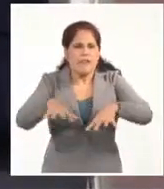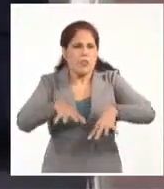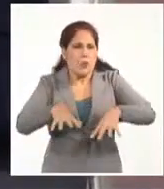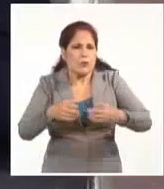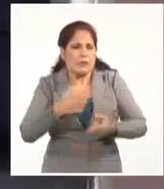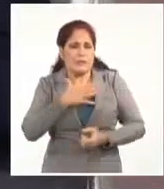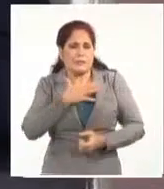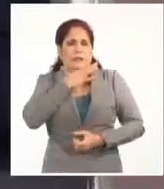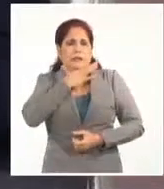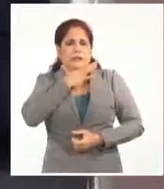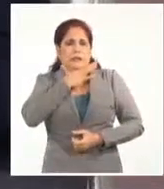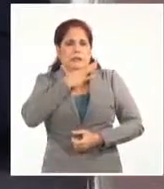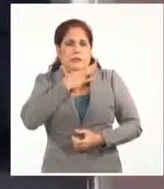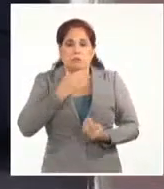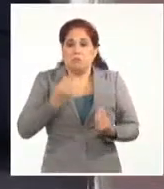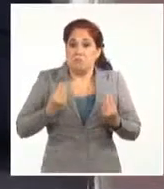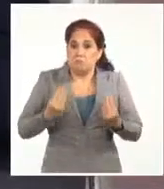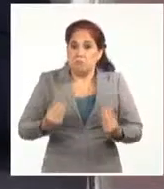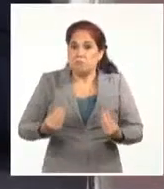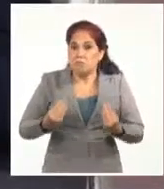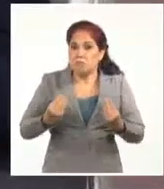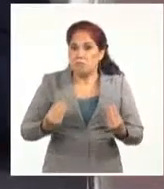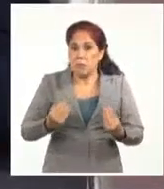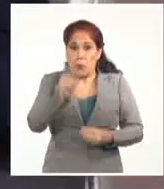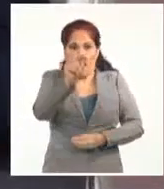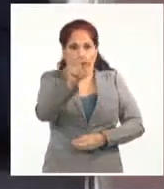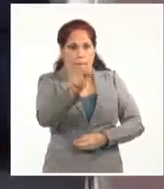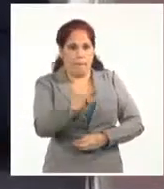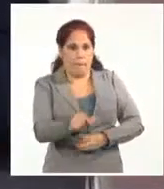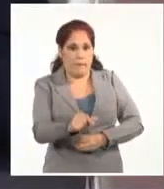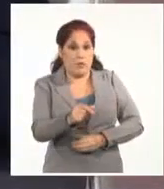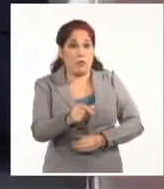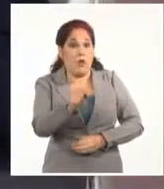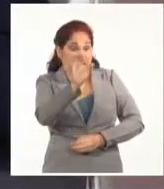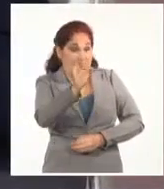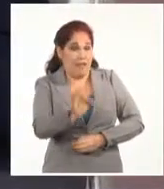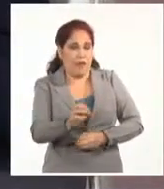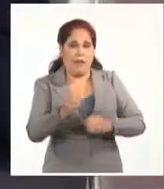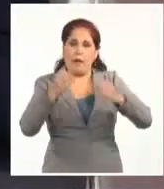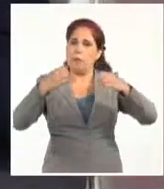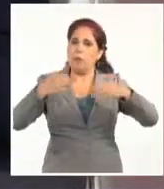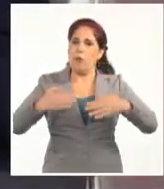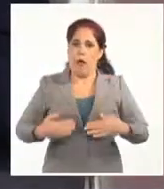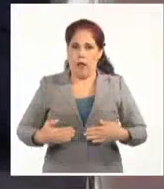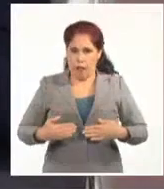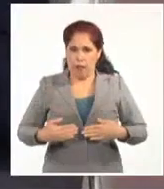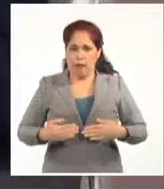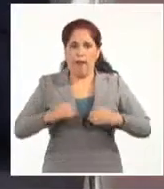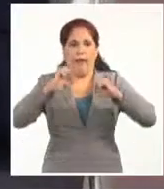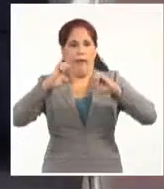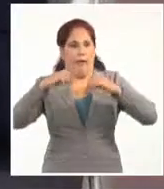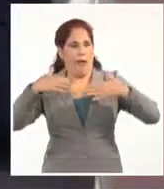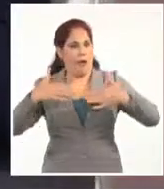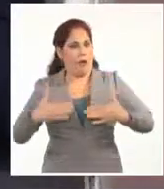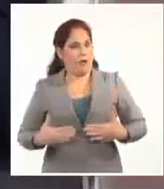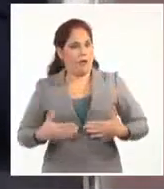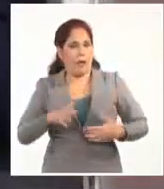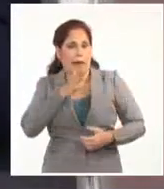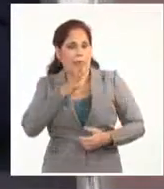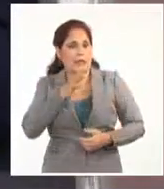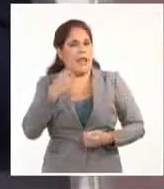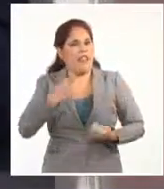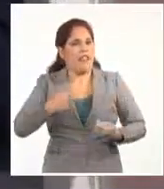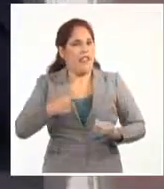para a una persona digna hacerla sentir el deber